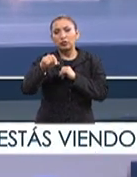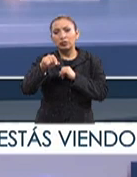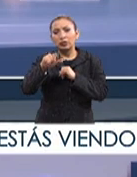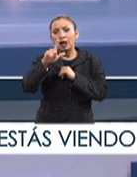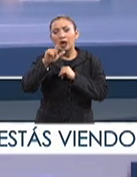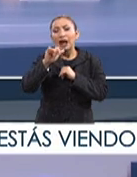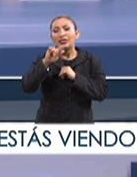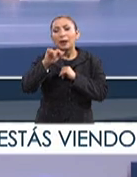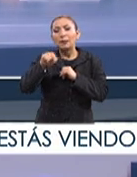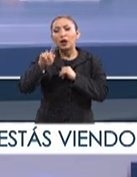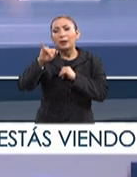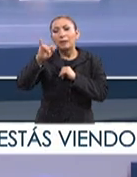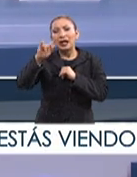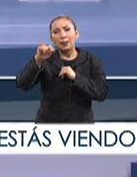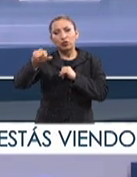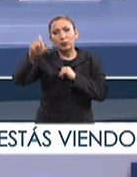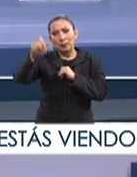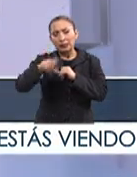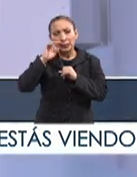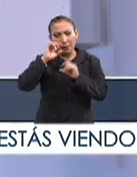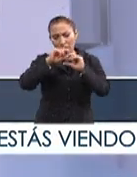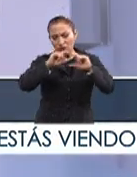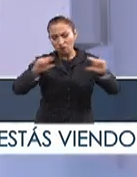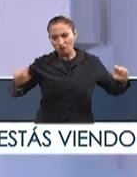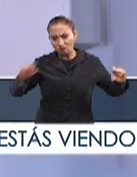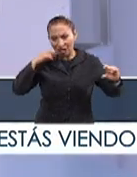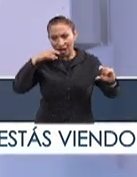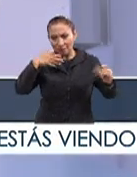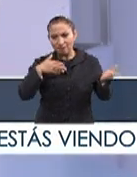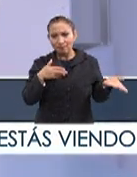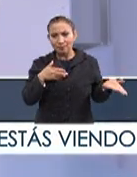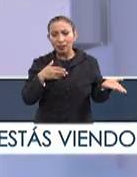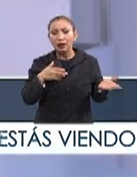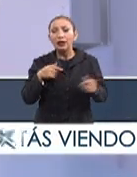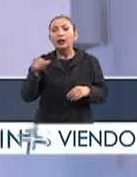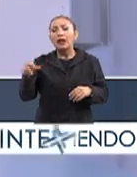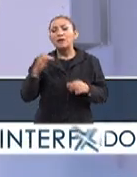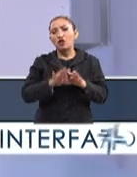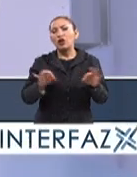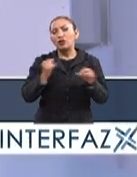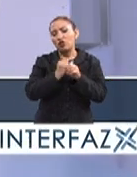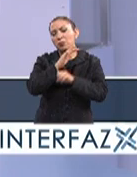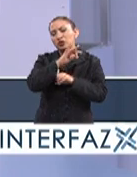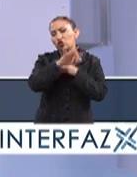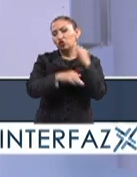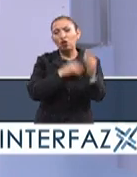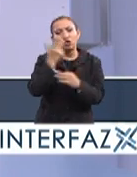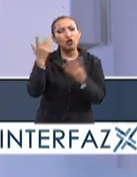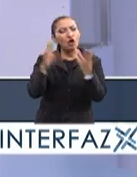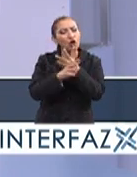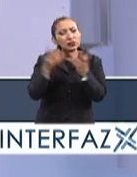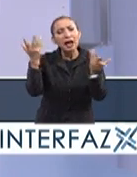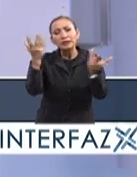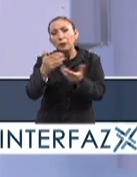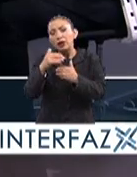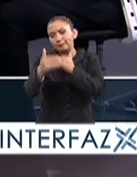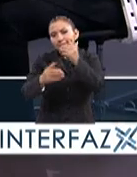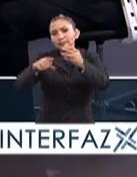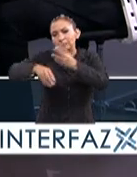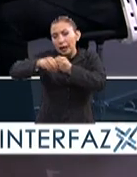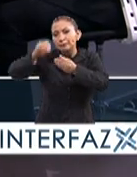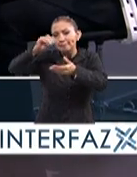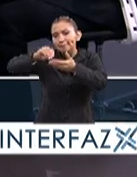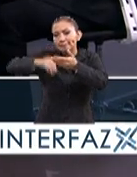Landac Bio.ipn.mx. Ahí está en pantalla. Ahí tenemos la información sobre las cosas que hemos hecho y vamos viendo ahí